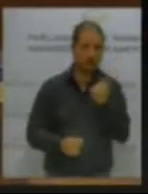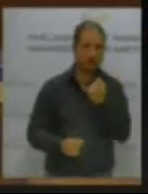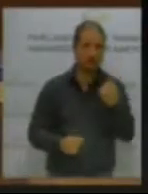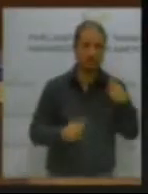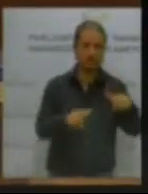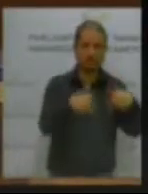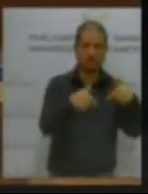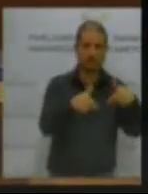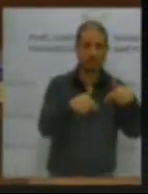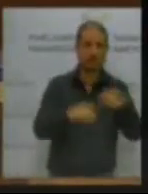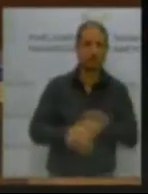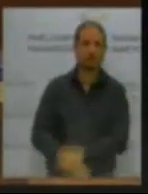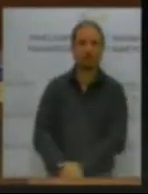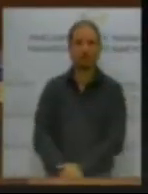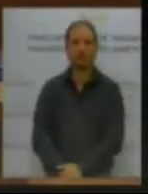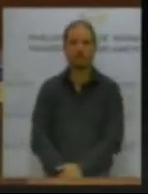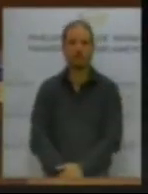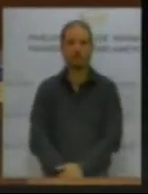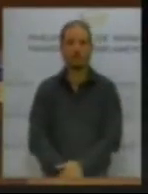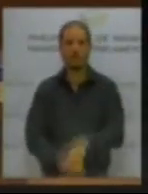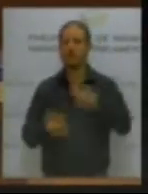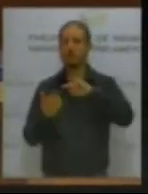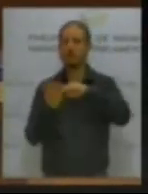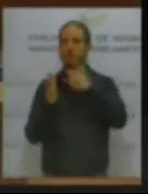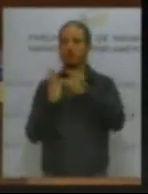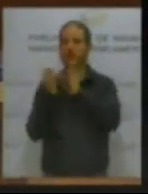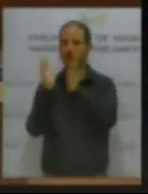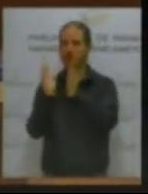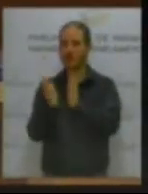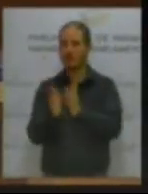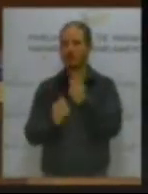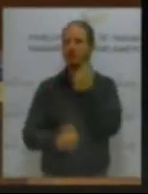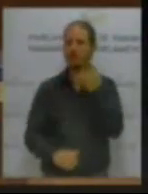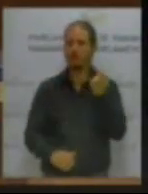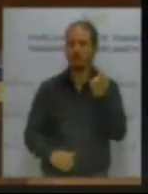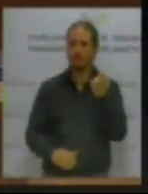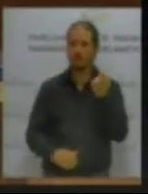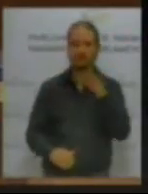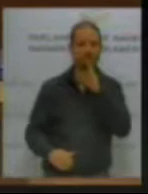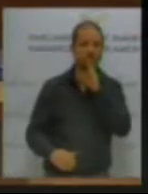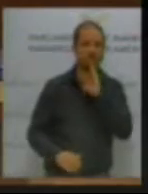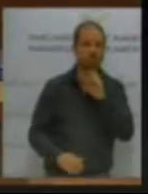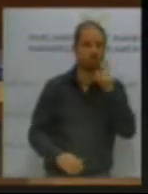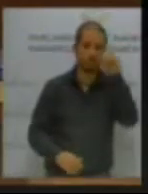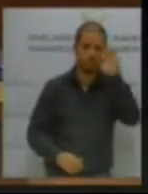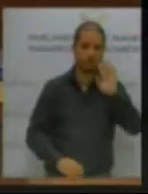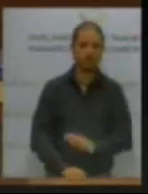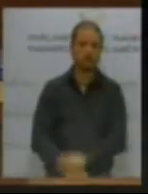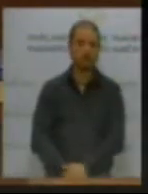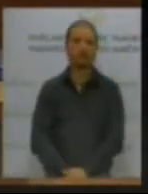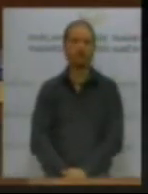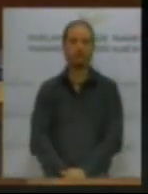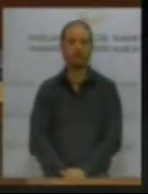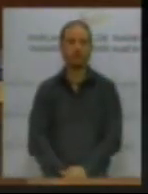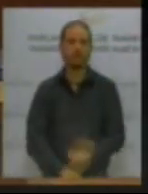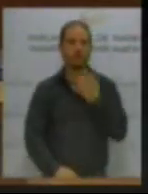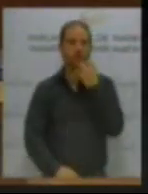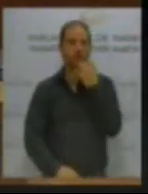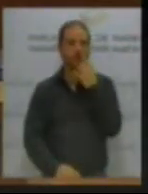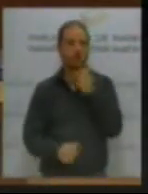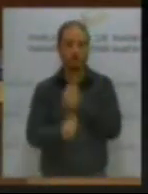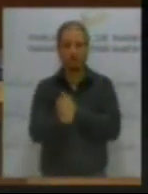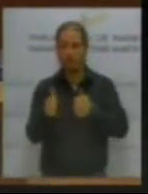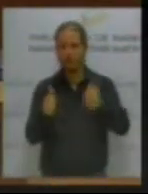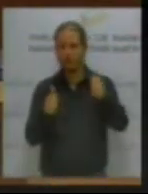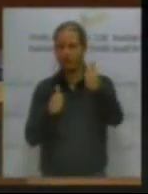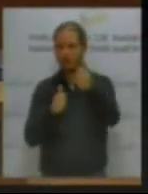planta de tratamiento que también se va a necesitar. Entonces, señora Araiz, si era tan prioritario especificar la zona